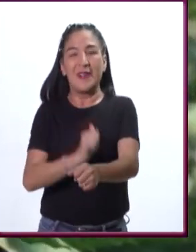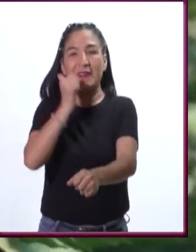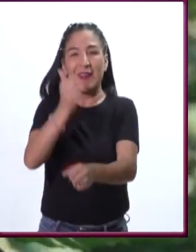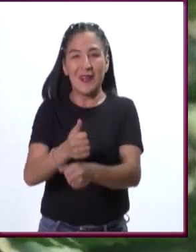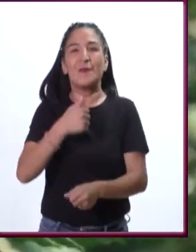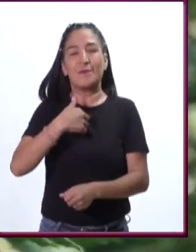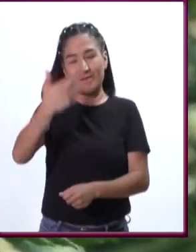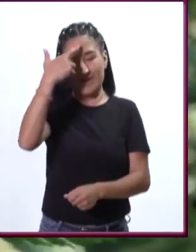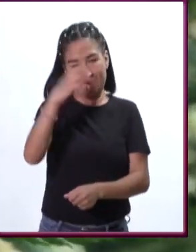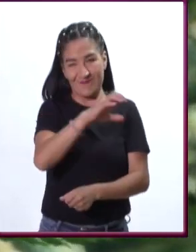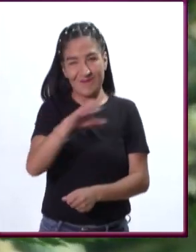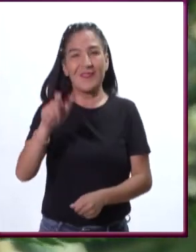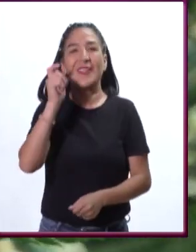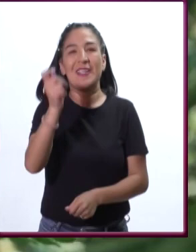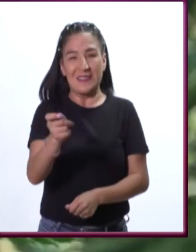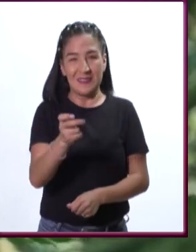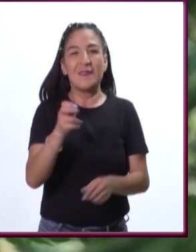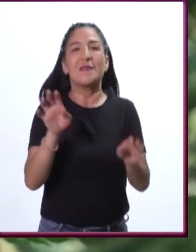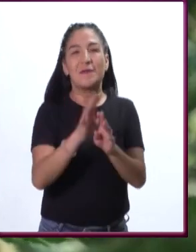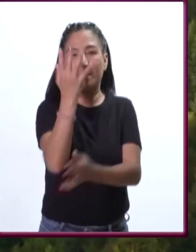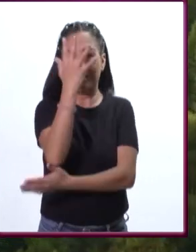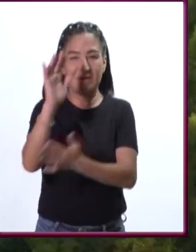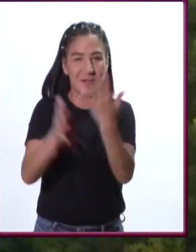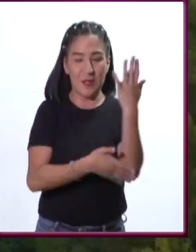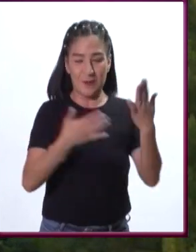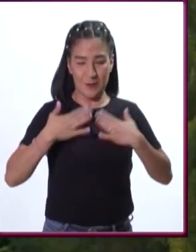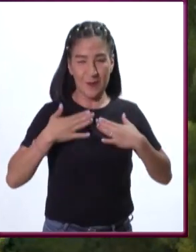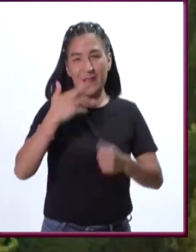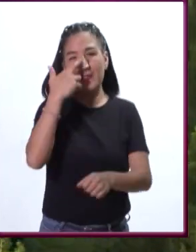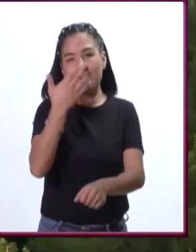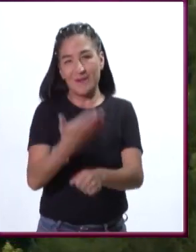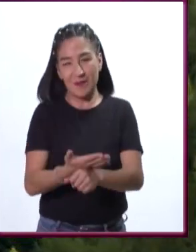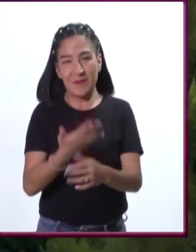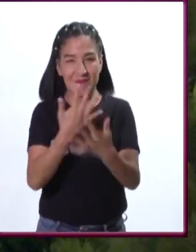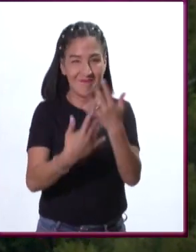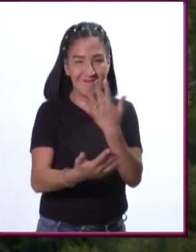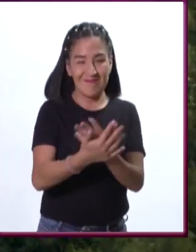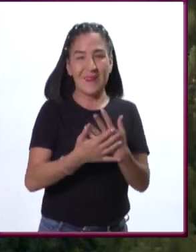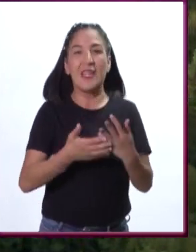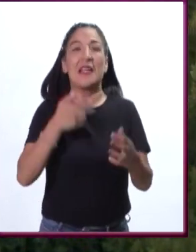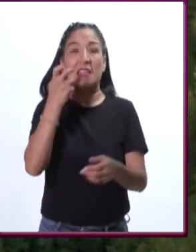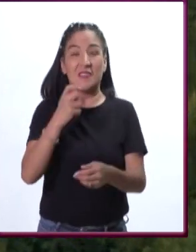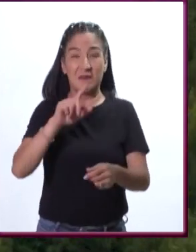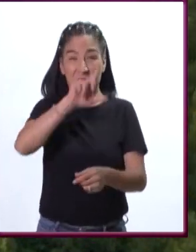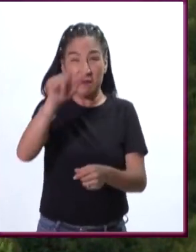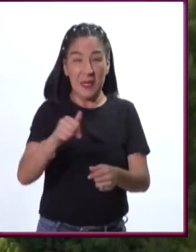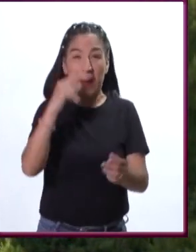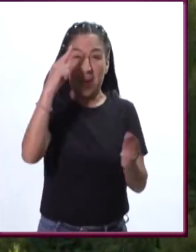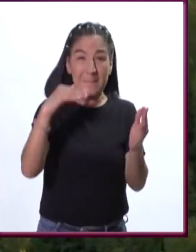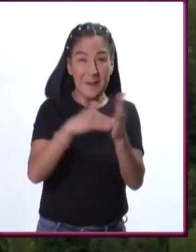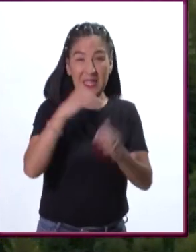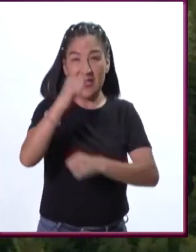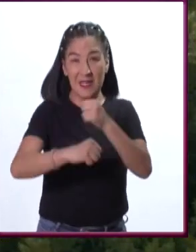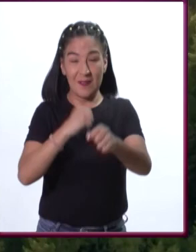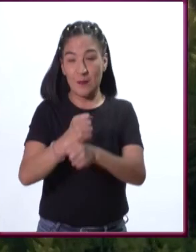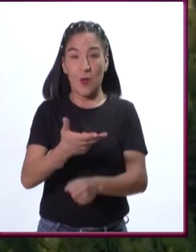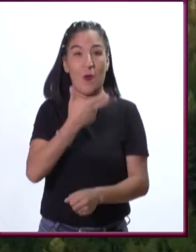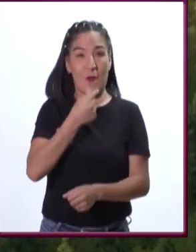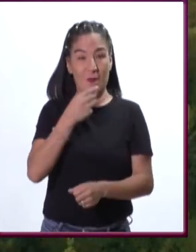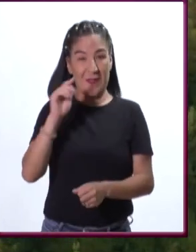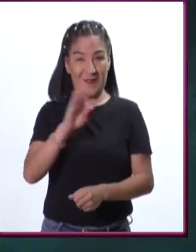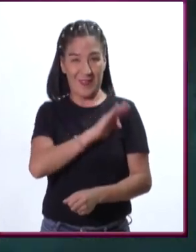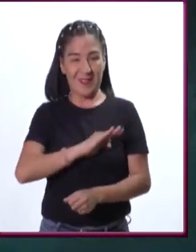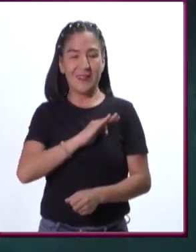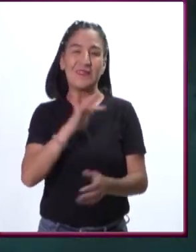reconozco que el clima está algo en mis manos y que si dentro de mil años el hombre es feliz, será un poco por causa